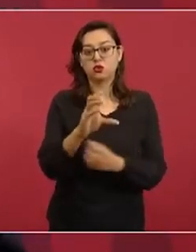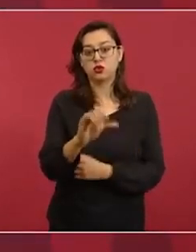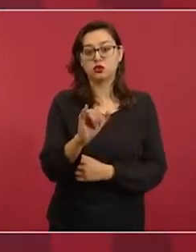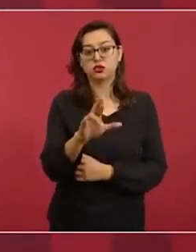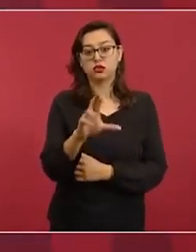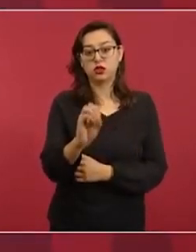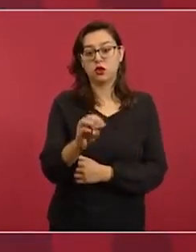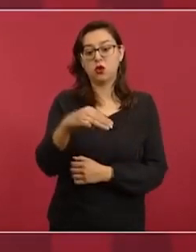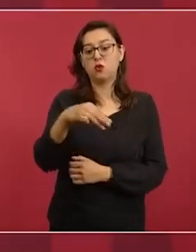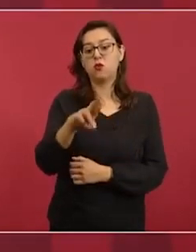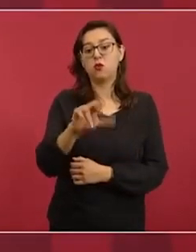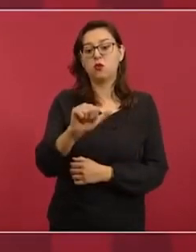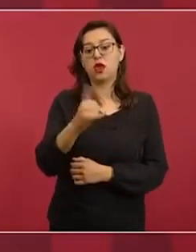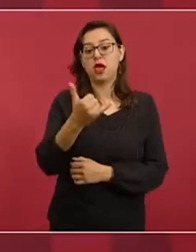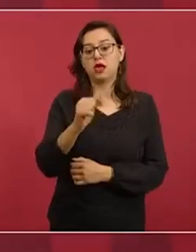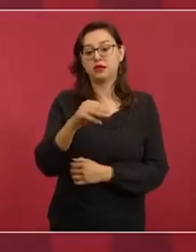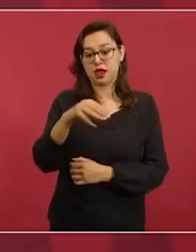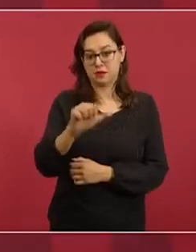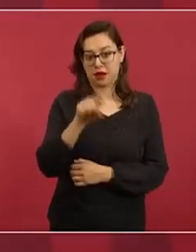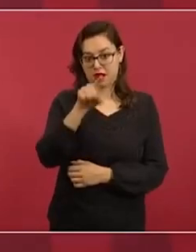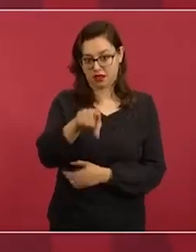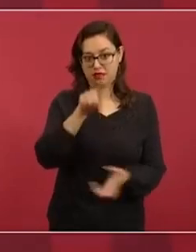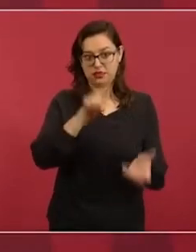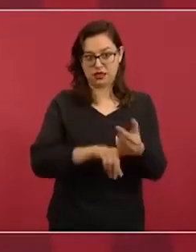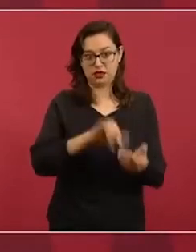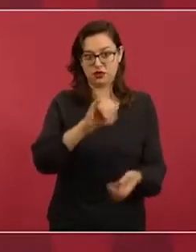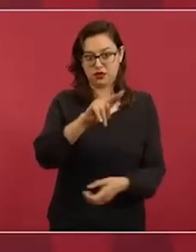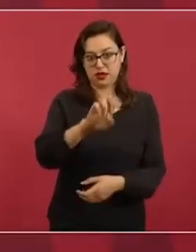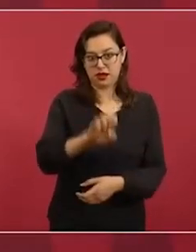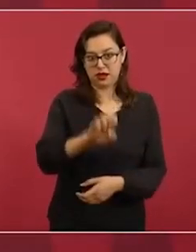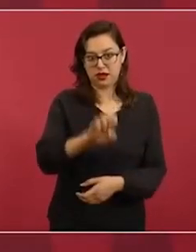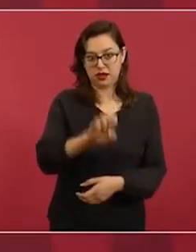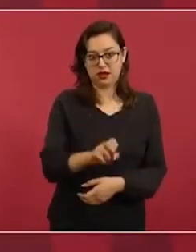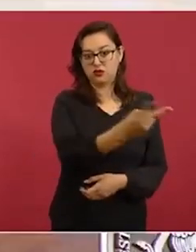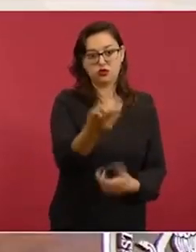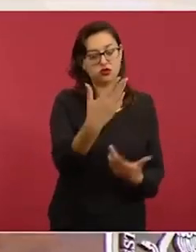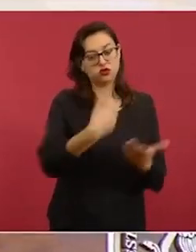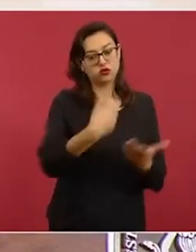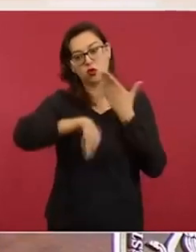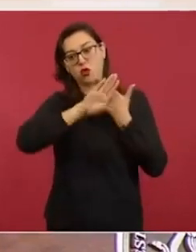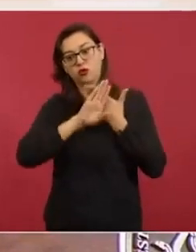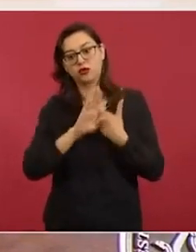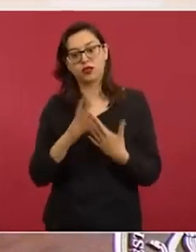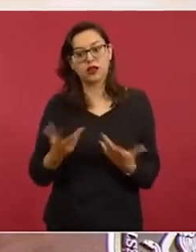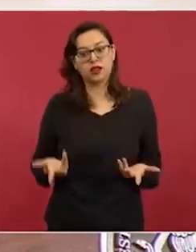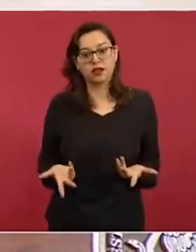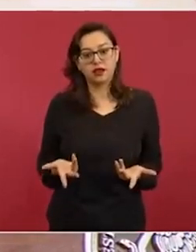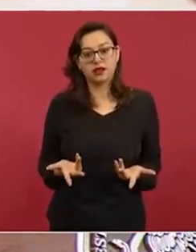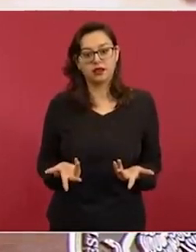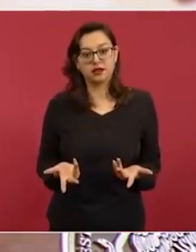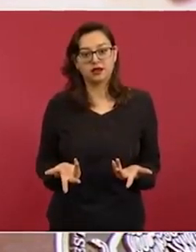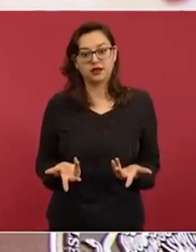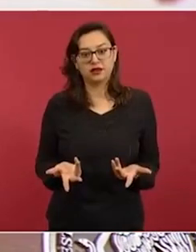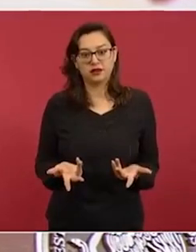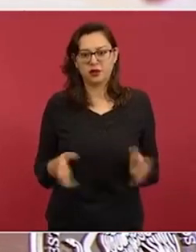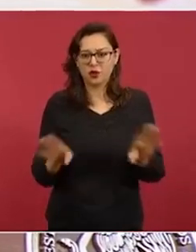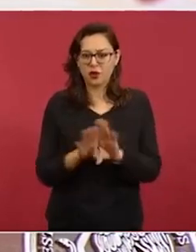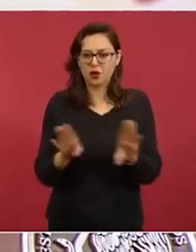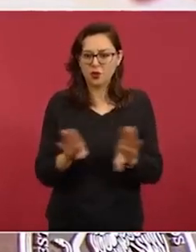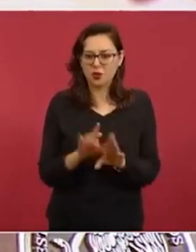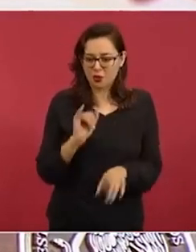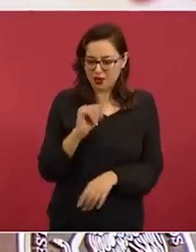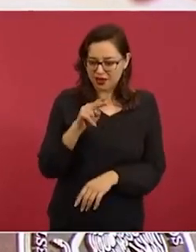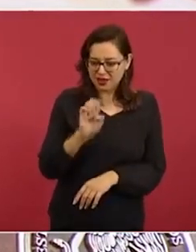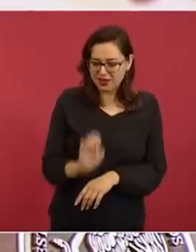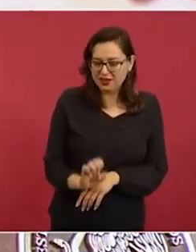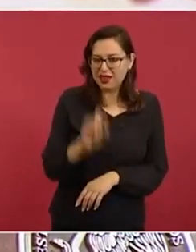y en contra mía, imagínense, un consejero del